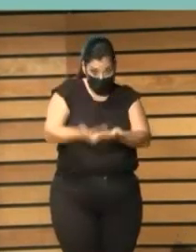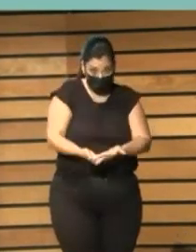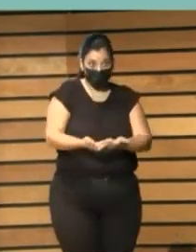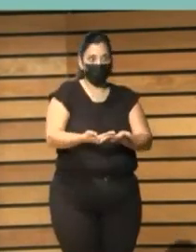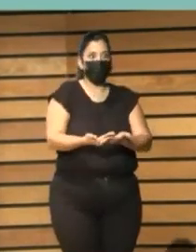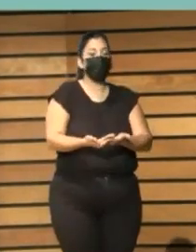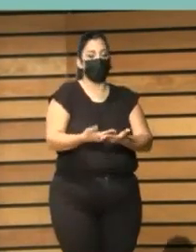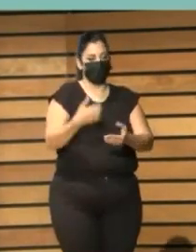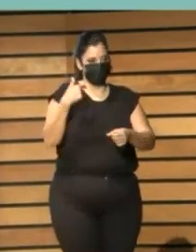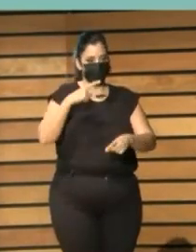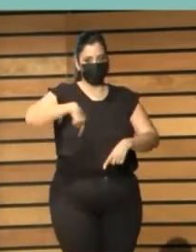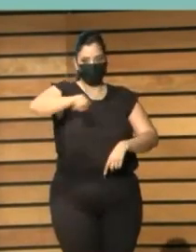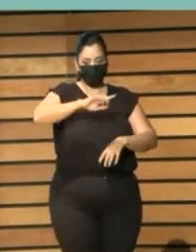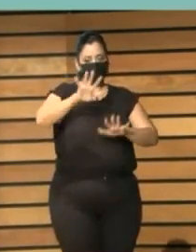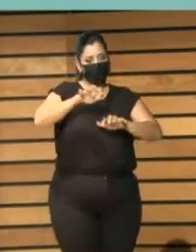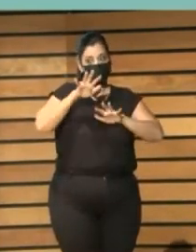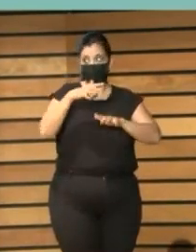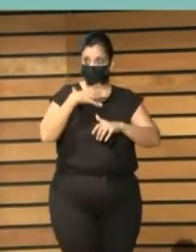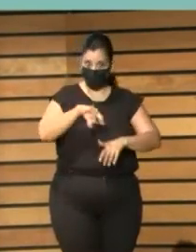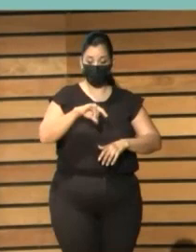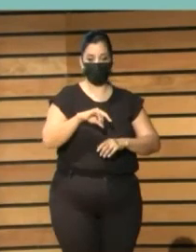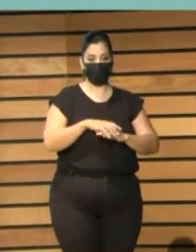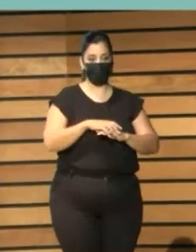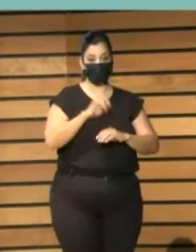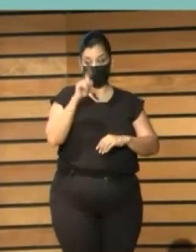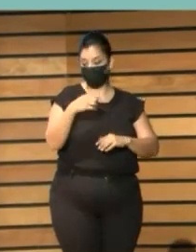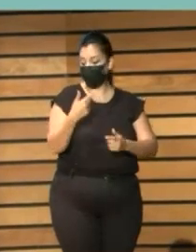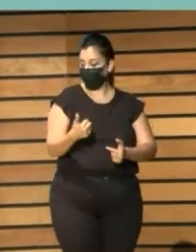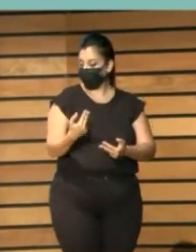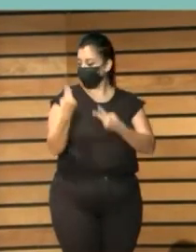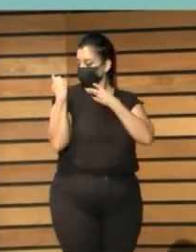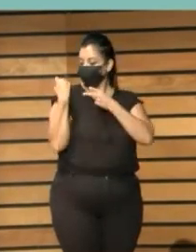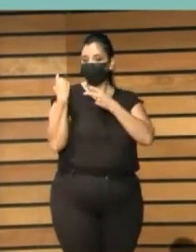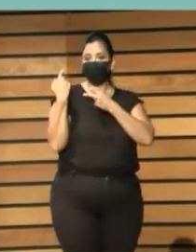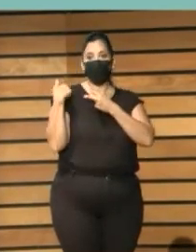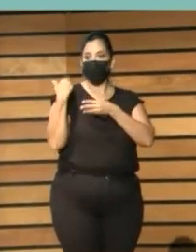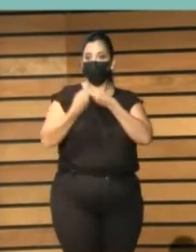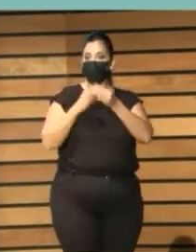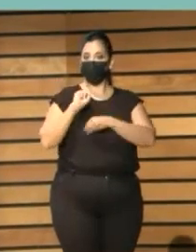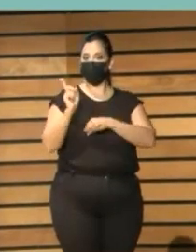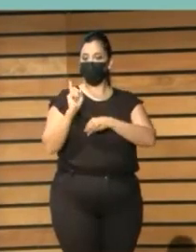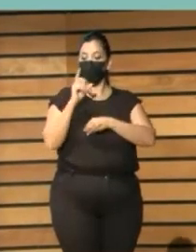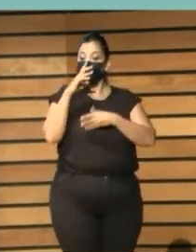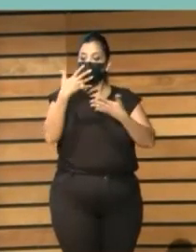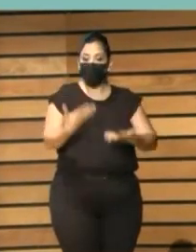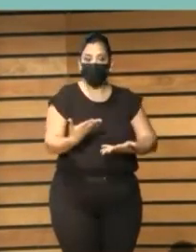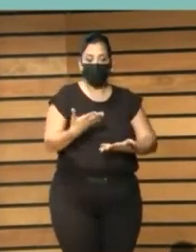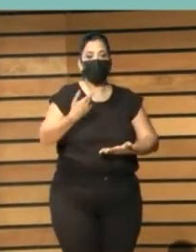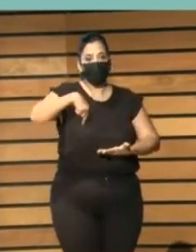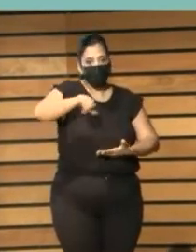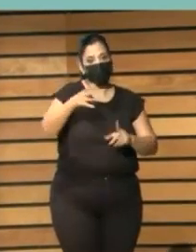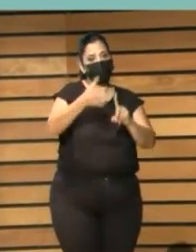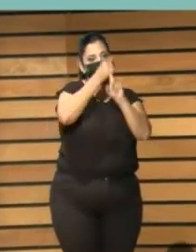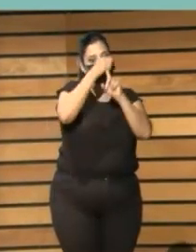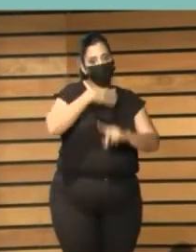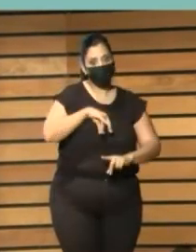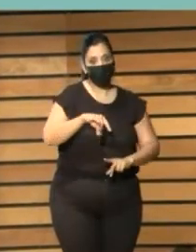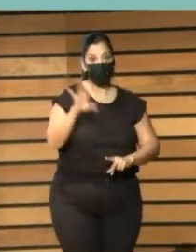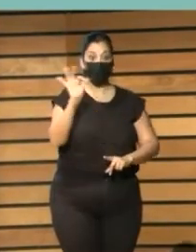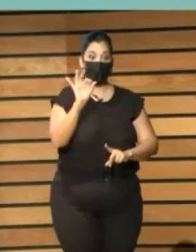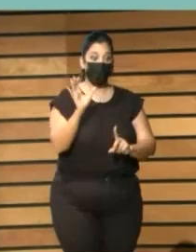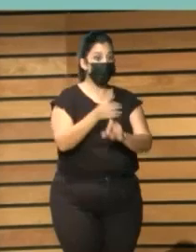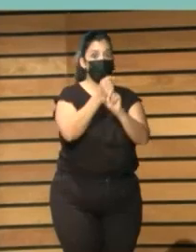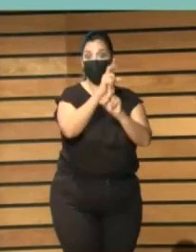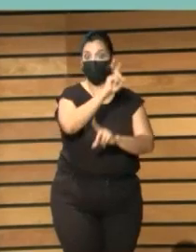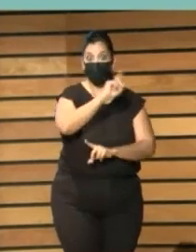que se ha hecho y de aquello que no se ha conseguido, pero saber por qué no se ha conseguido. En 2003